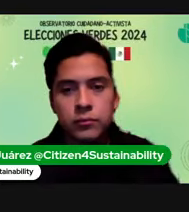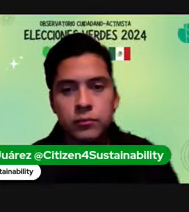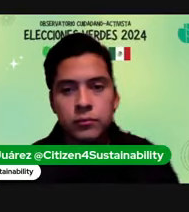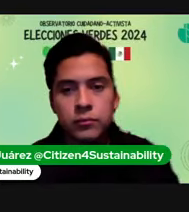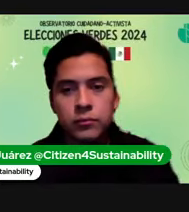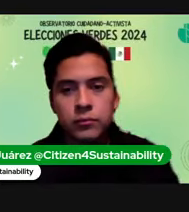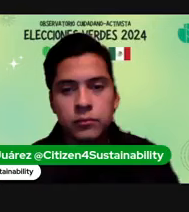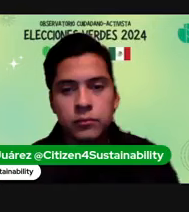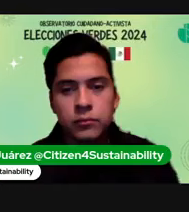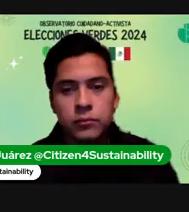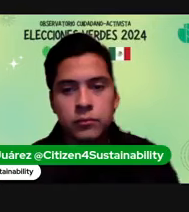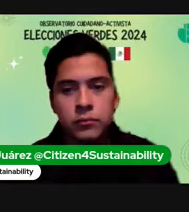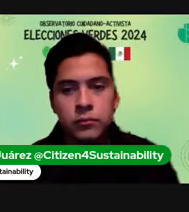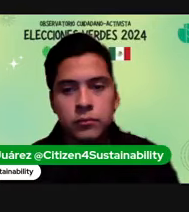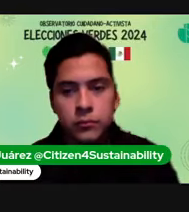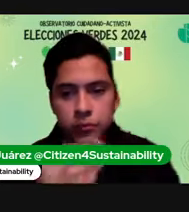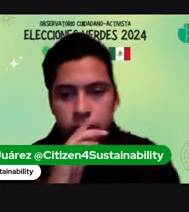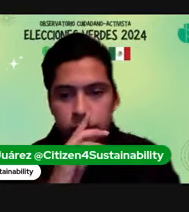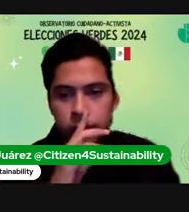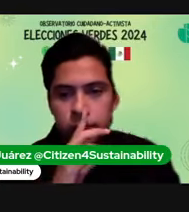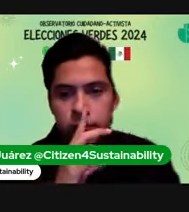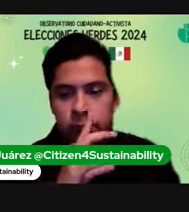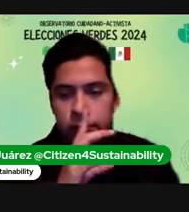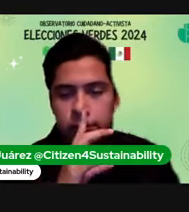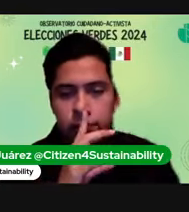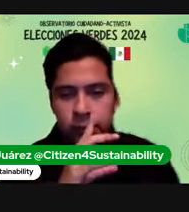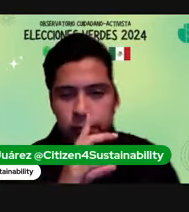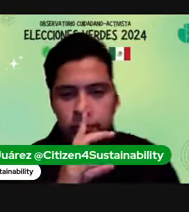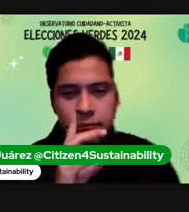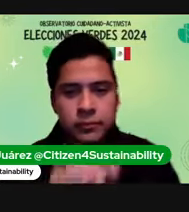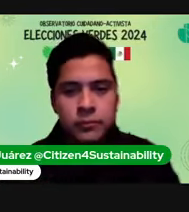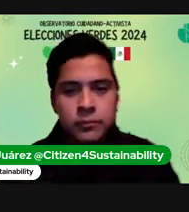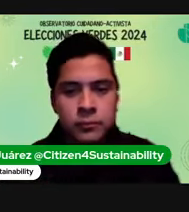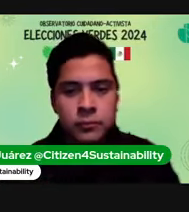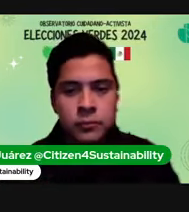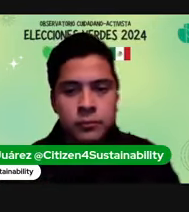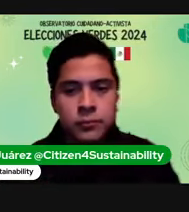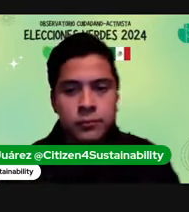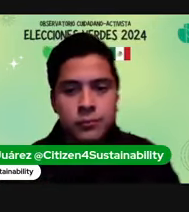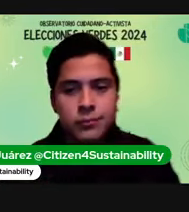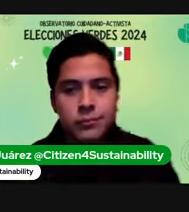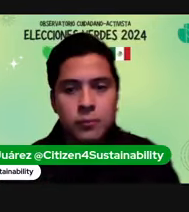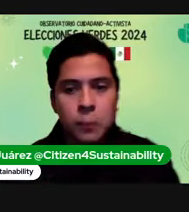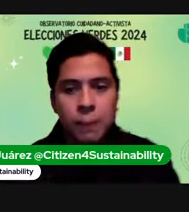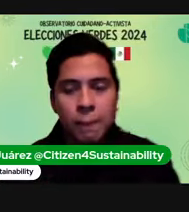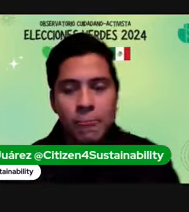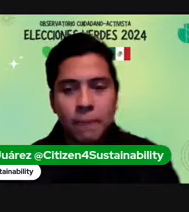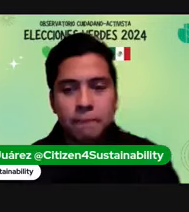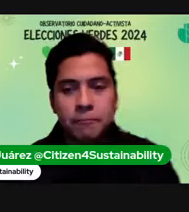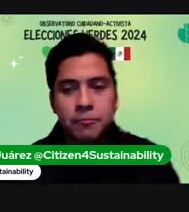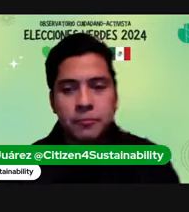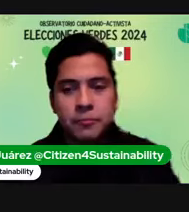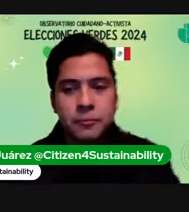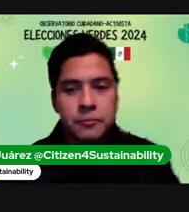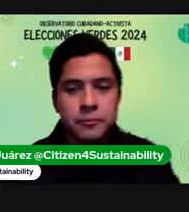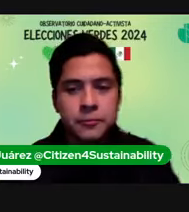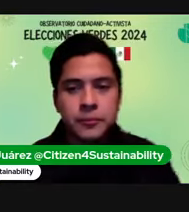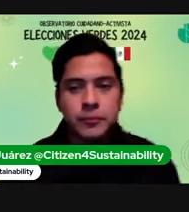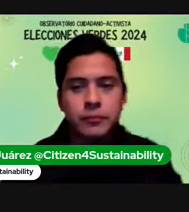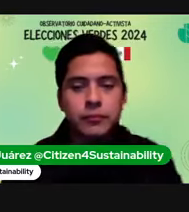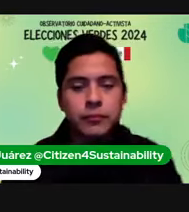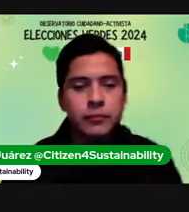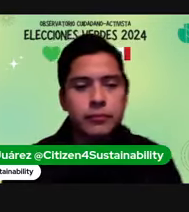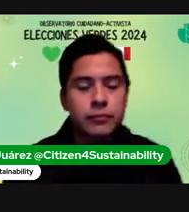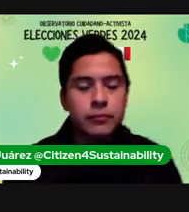sí creo que debería de entrar en esa fórmula o ecuación pero no se mencionaron tampoco entonces sí creo que dentro de esos mismos